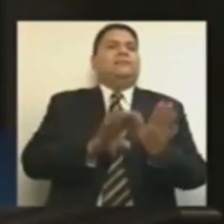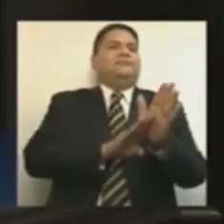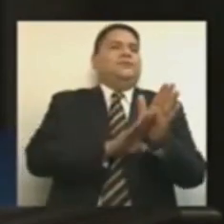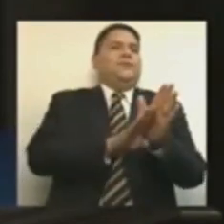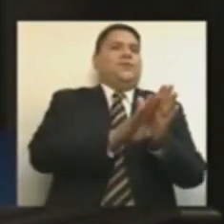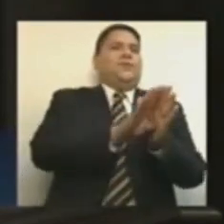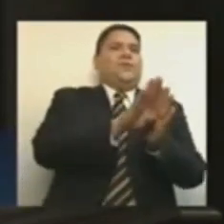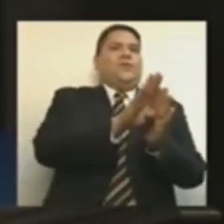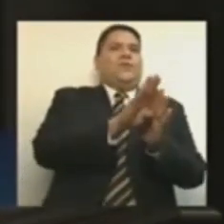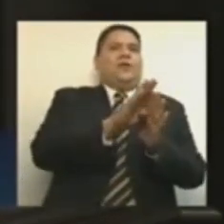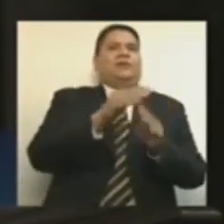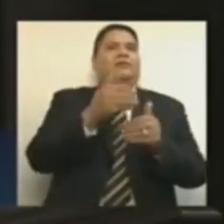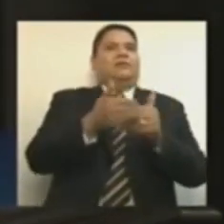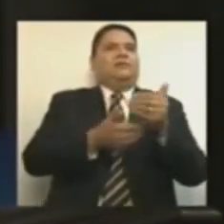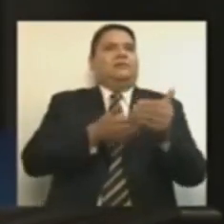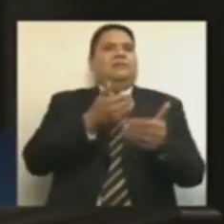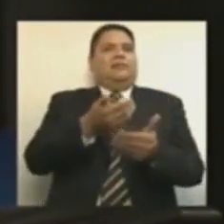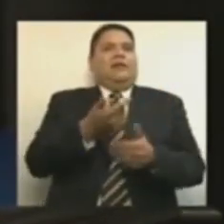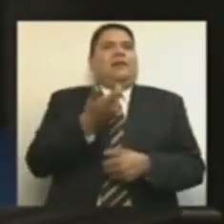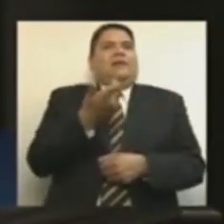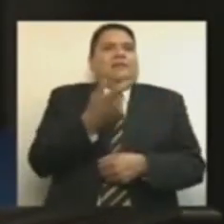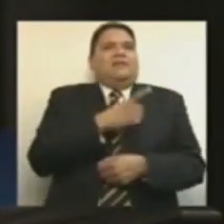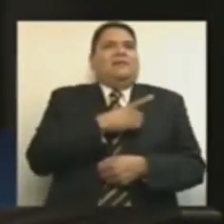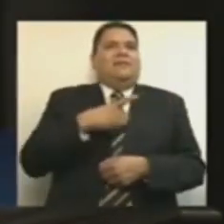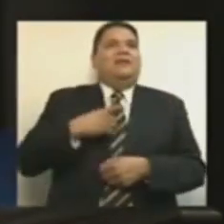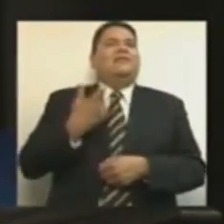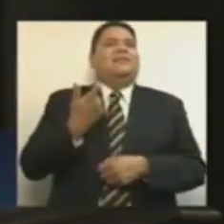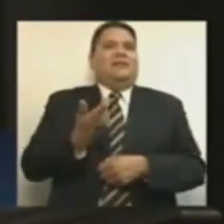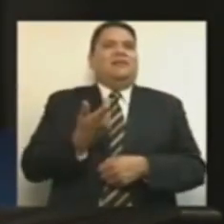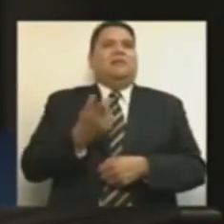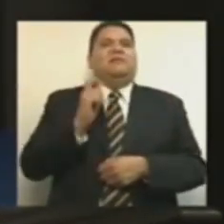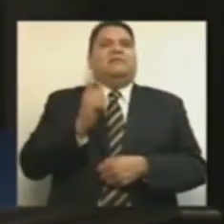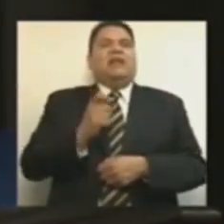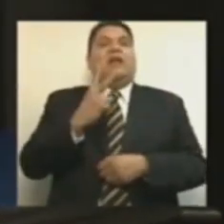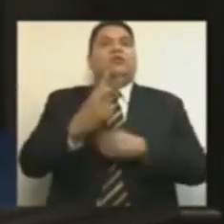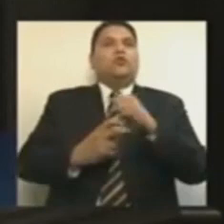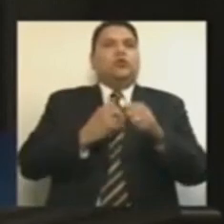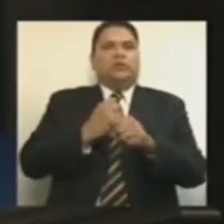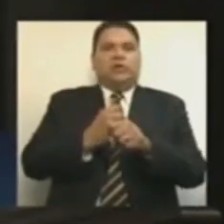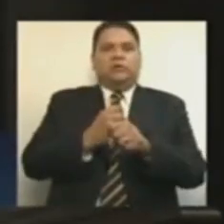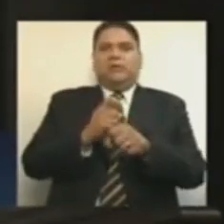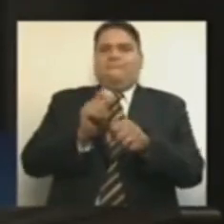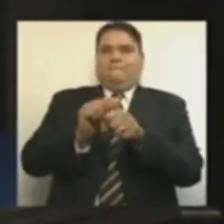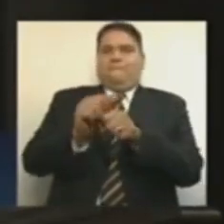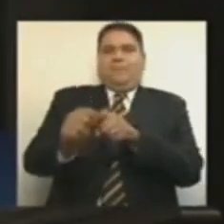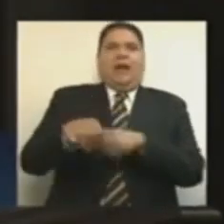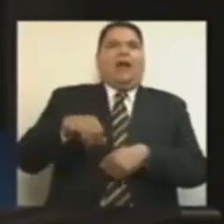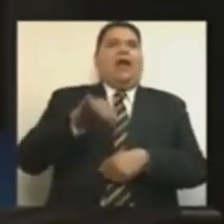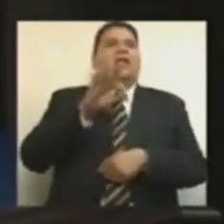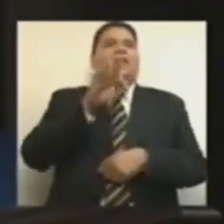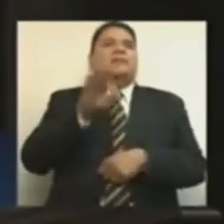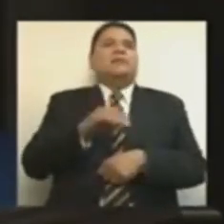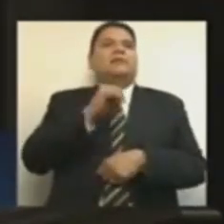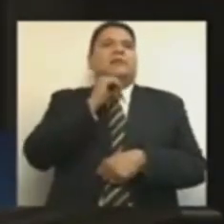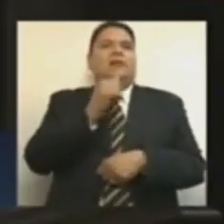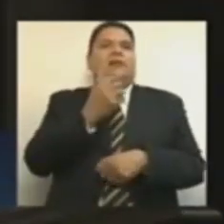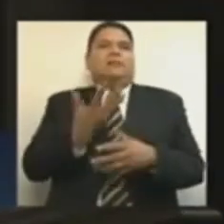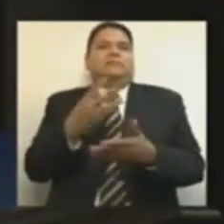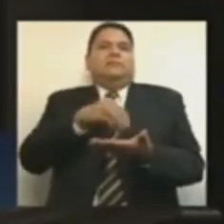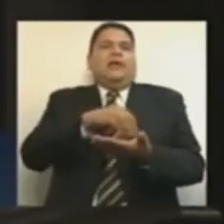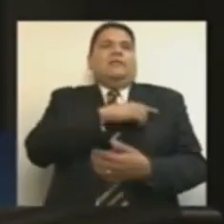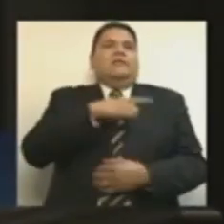deuda silenciosa, es decir, dos años sin pagar intereses, por los que a la deuda se suman